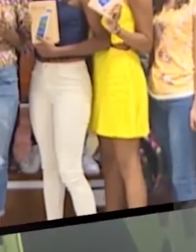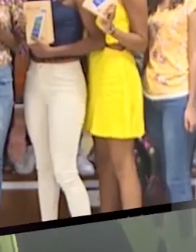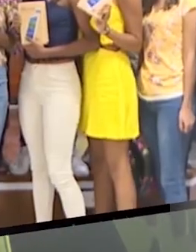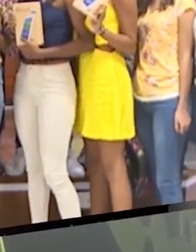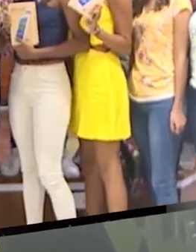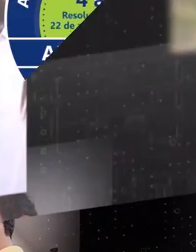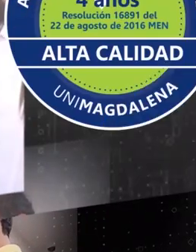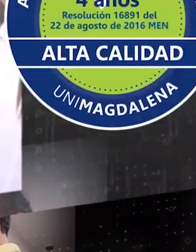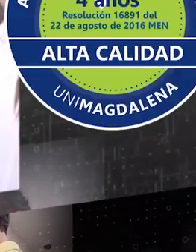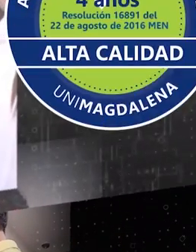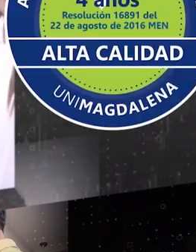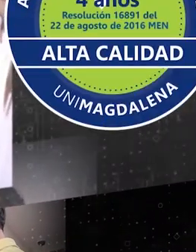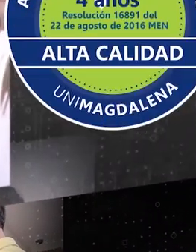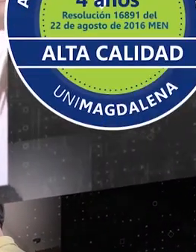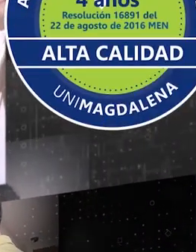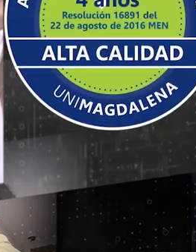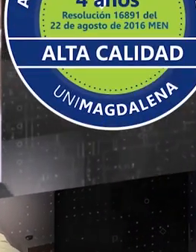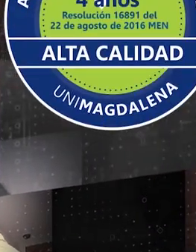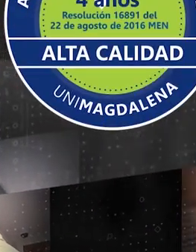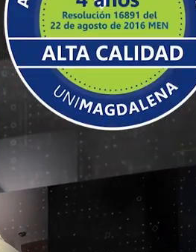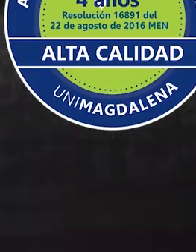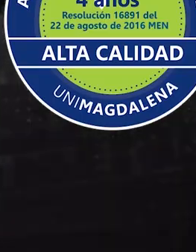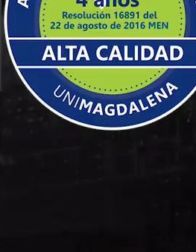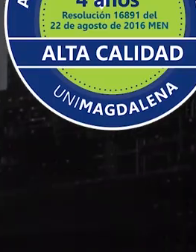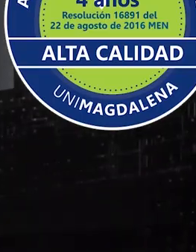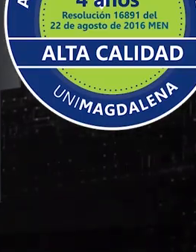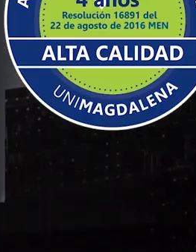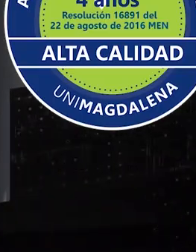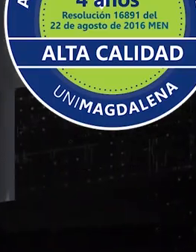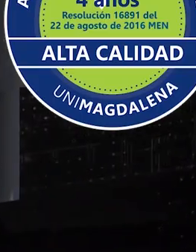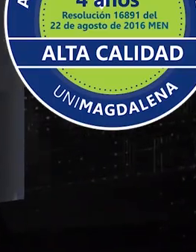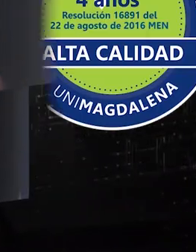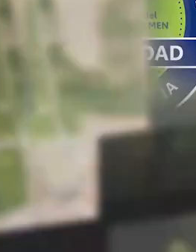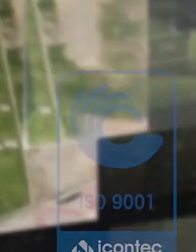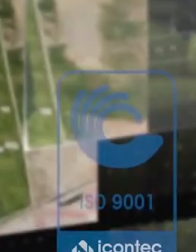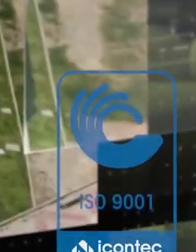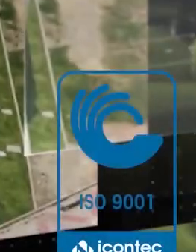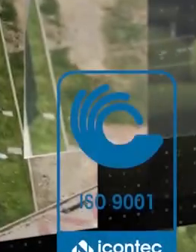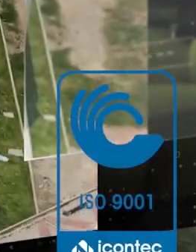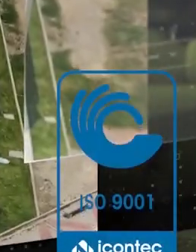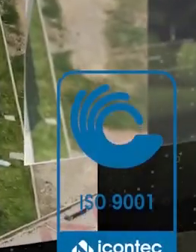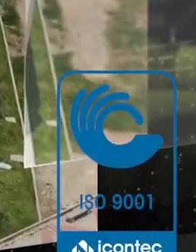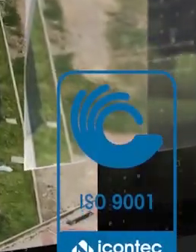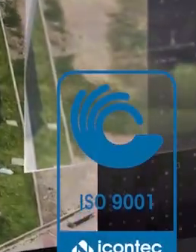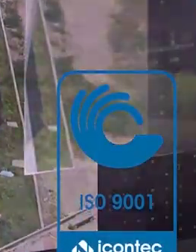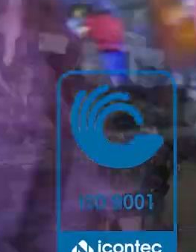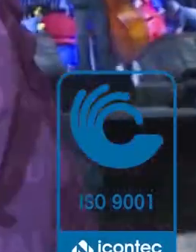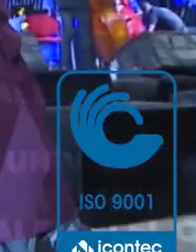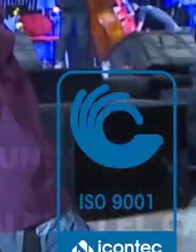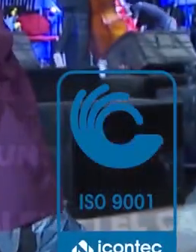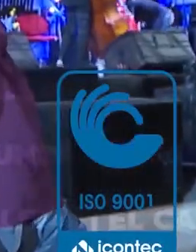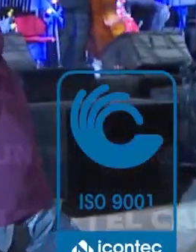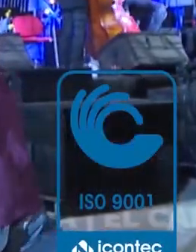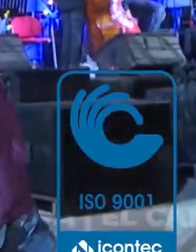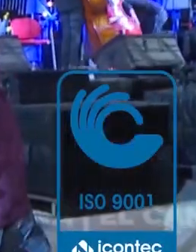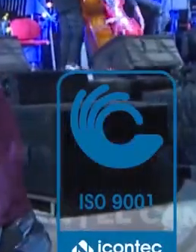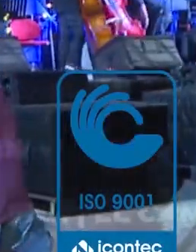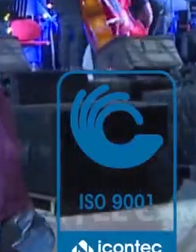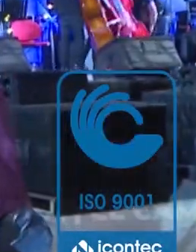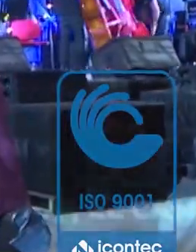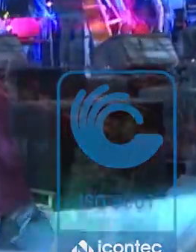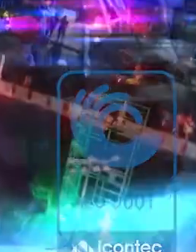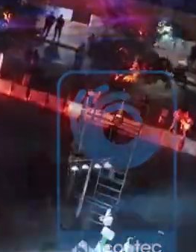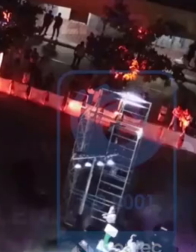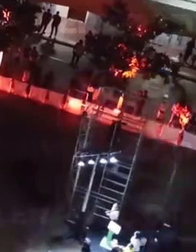90% de nuestro equipo de trabajo es talento Universidad del Magdalena. Universidad del Magdalena. Más incluyente